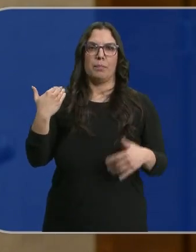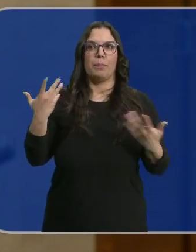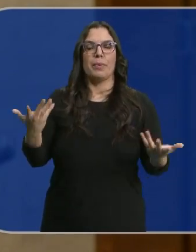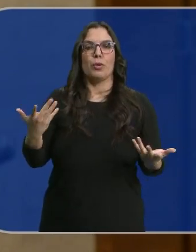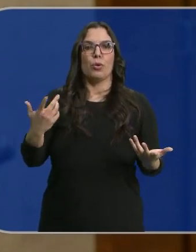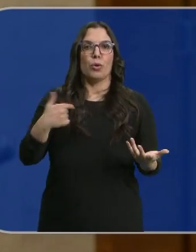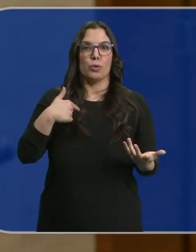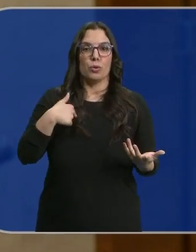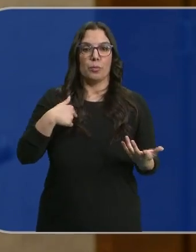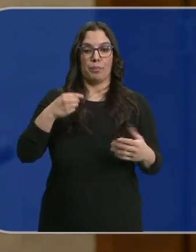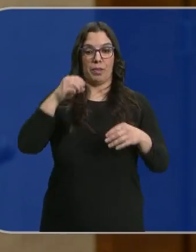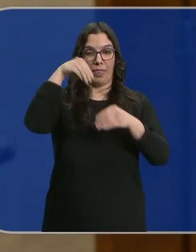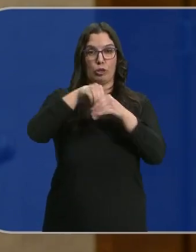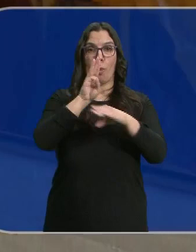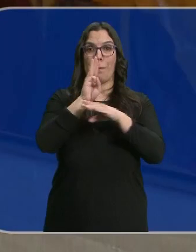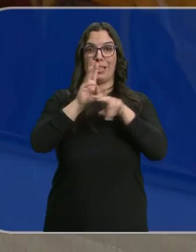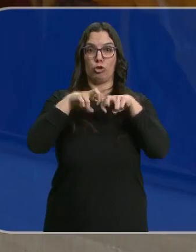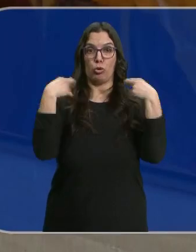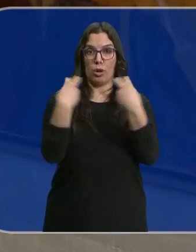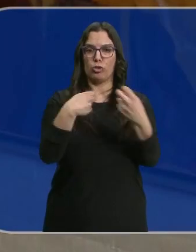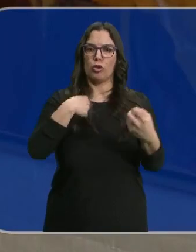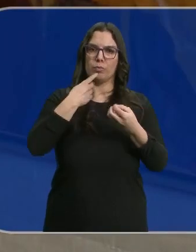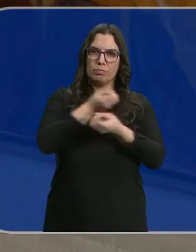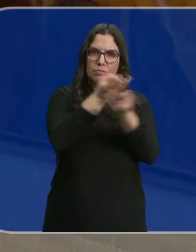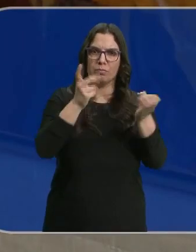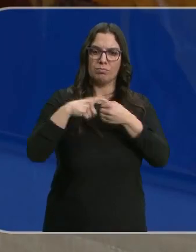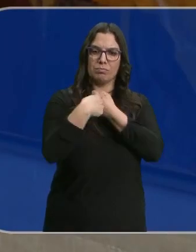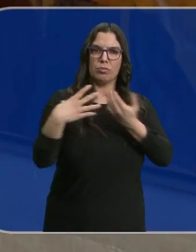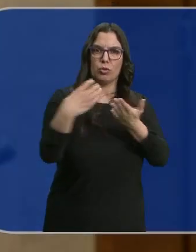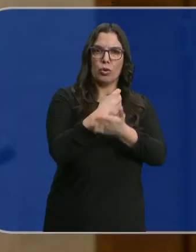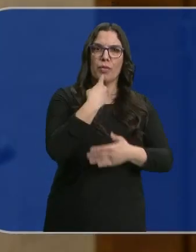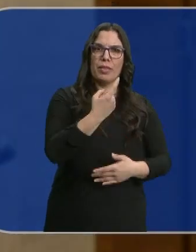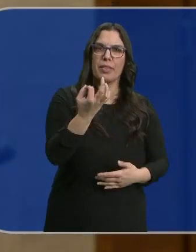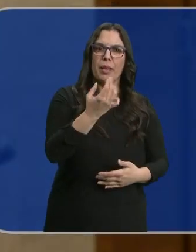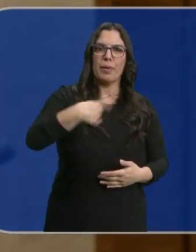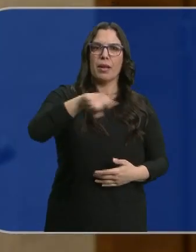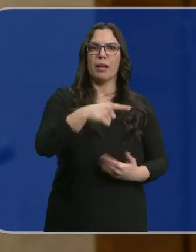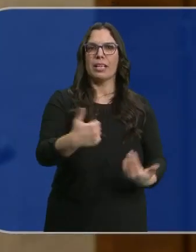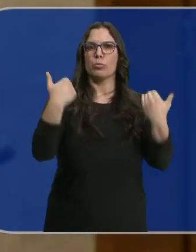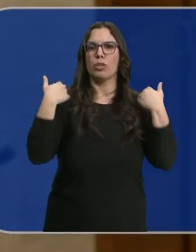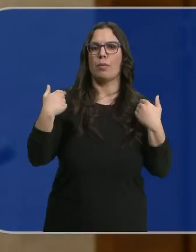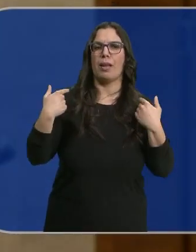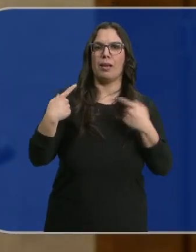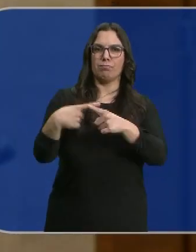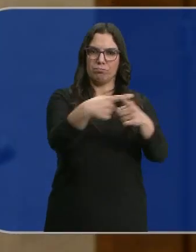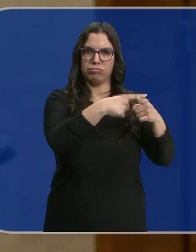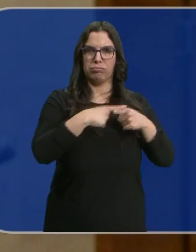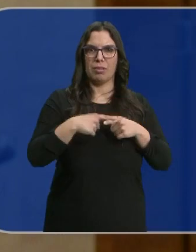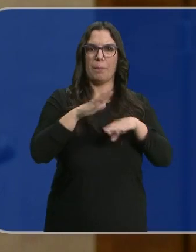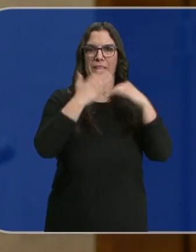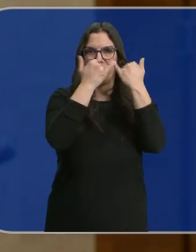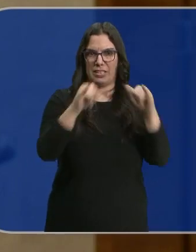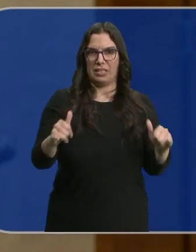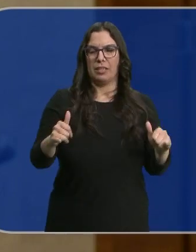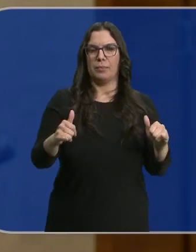desde luego que yo en el patronato de la Fundación sí que transmití a todos los miembros que deberían de corresponsabilizarse en esa fiesta. Es decir,